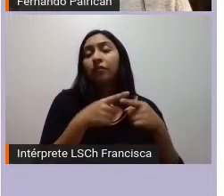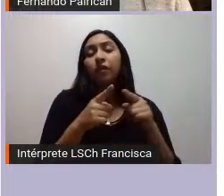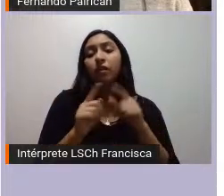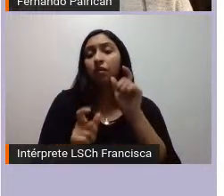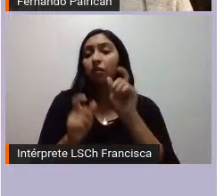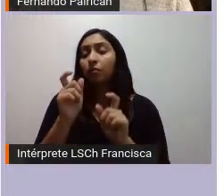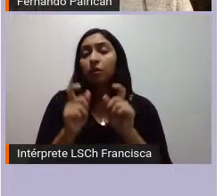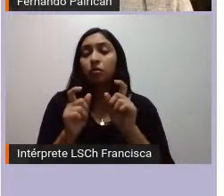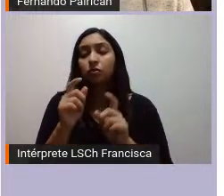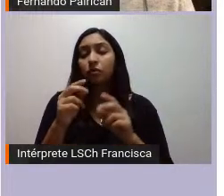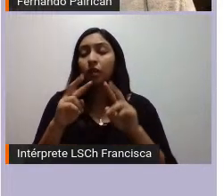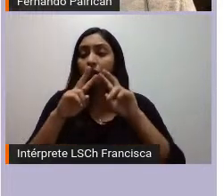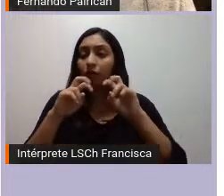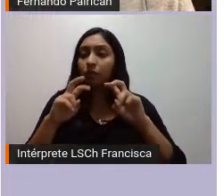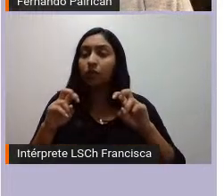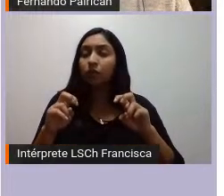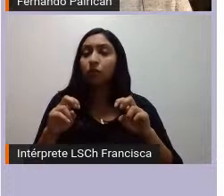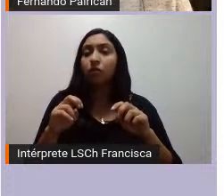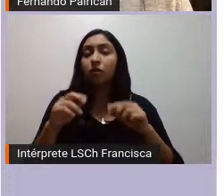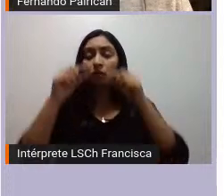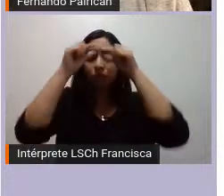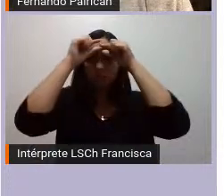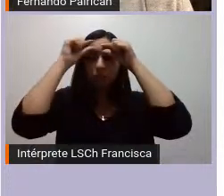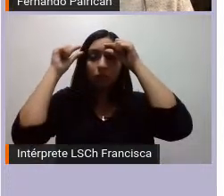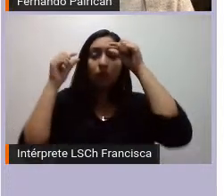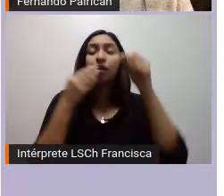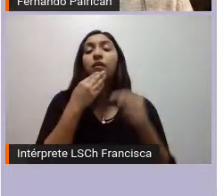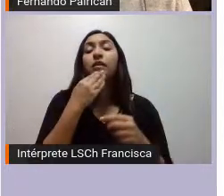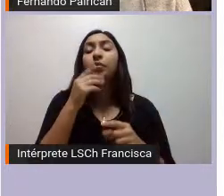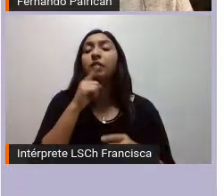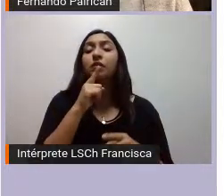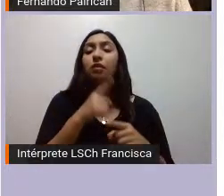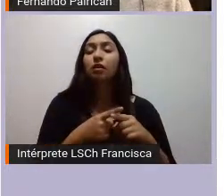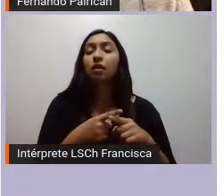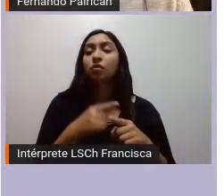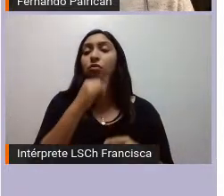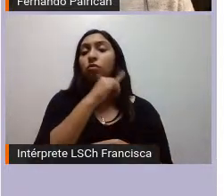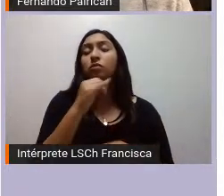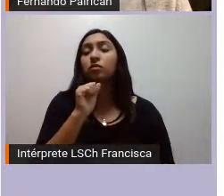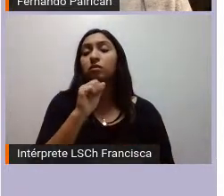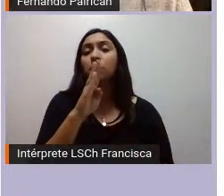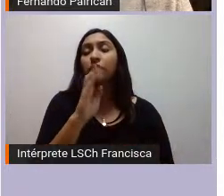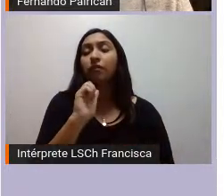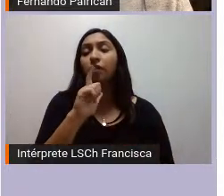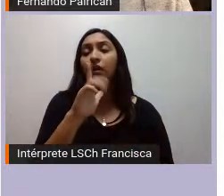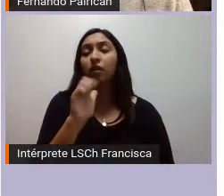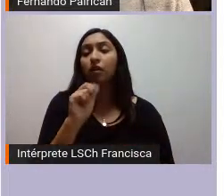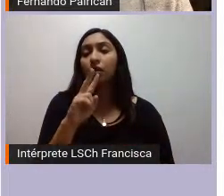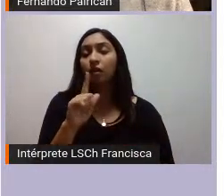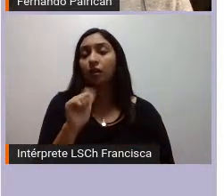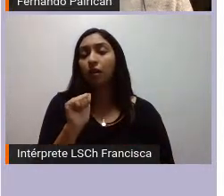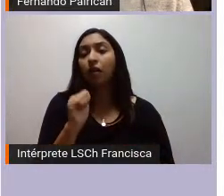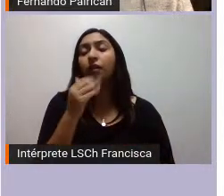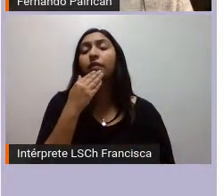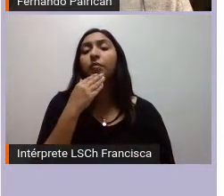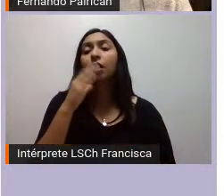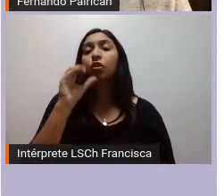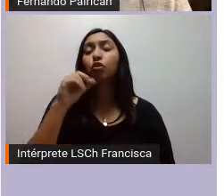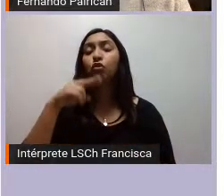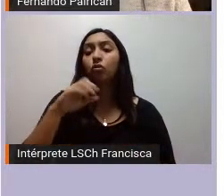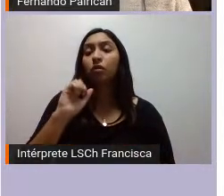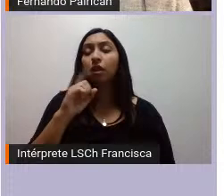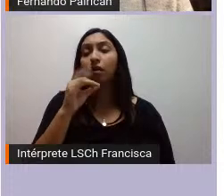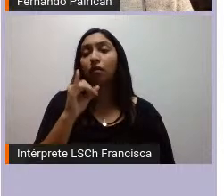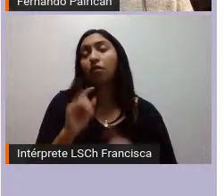mapuche también los textos de Zavala sobre todo la historia de los parlamentos Conadi también ha generado alguna compilación